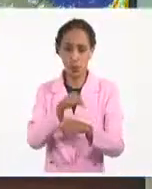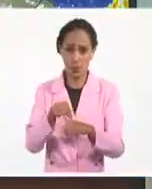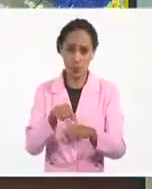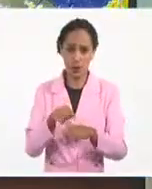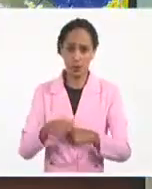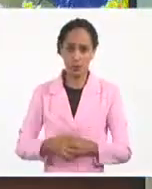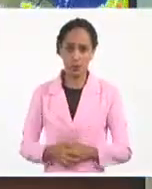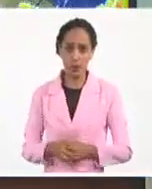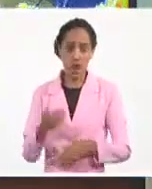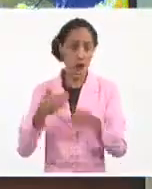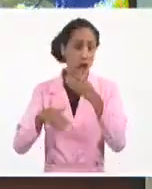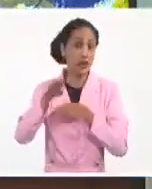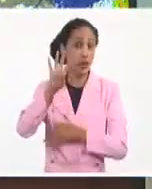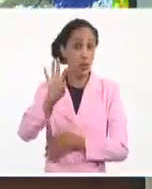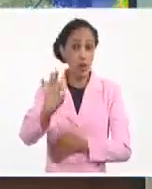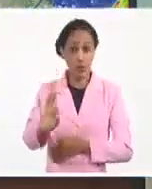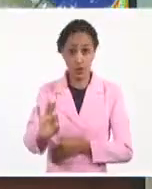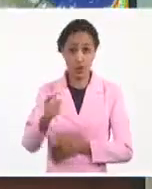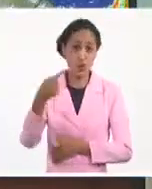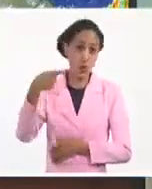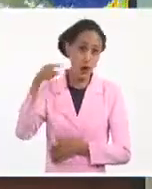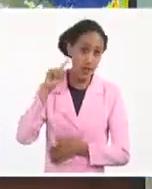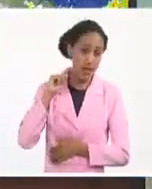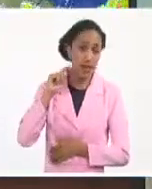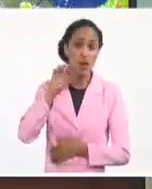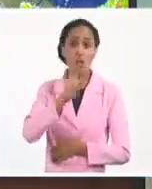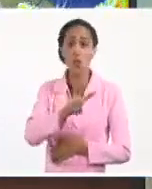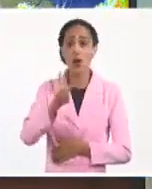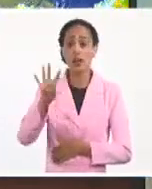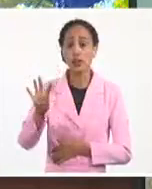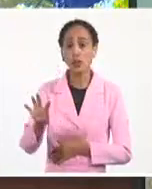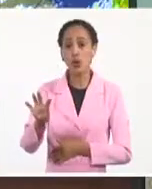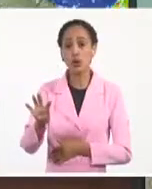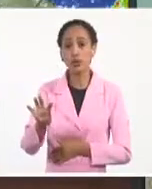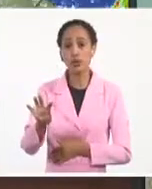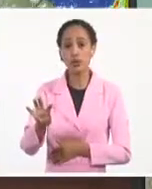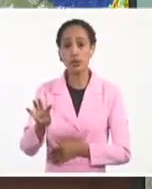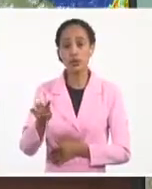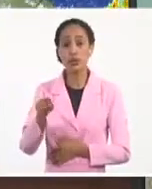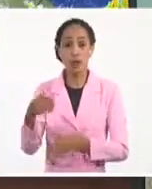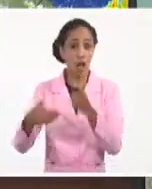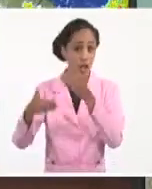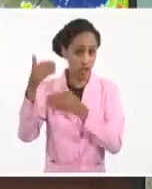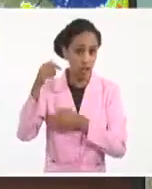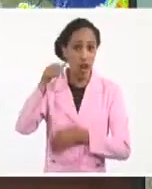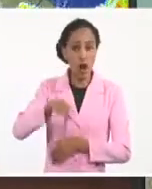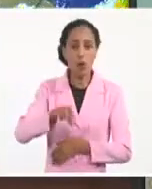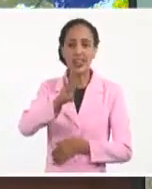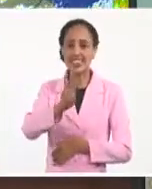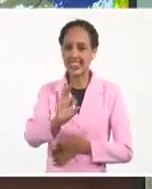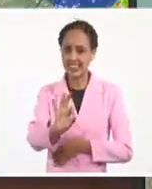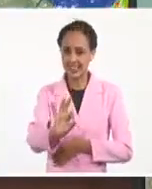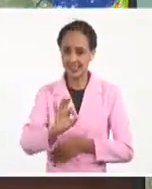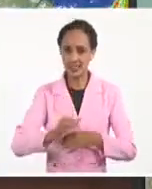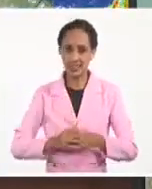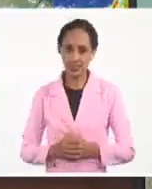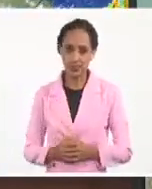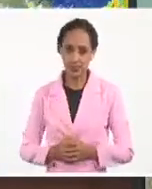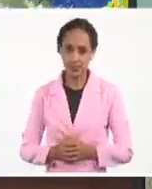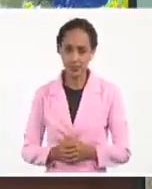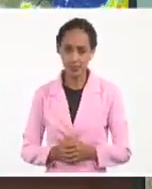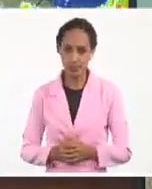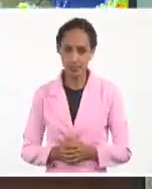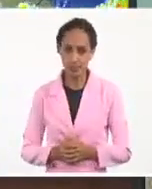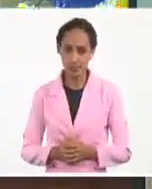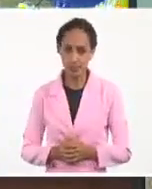los 48 que tenía ayer o los 44 que tenía en informaciones anteriores, ahora es 37. Quiere